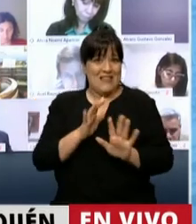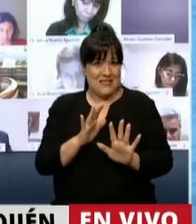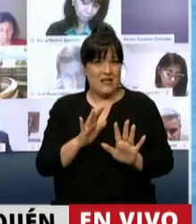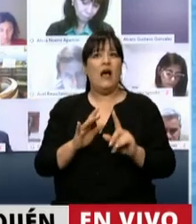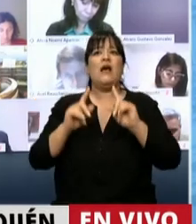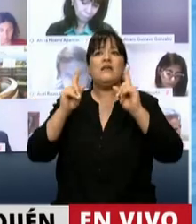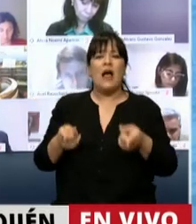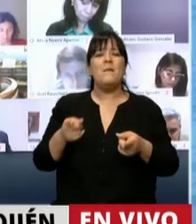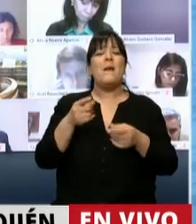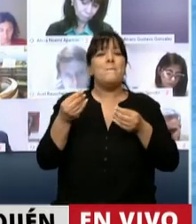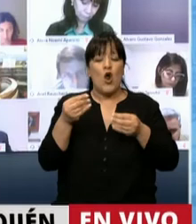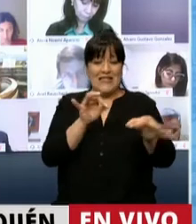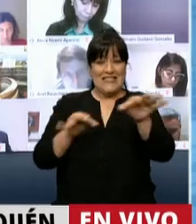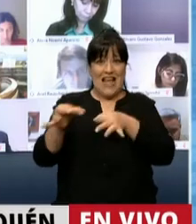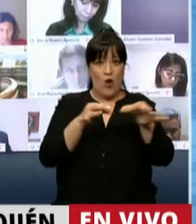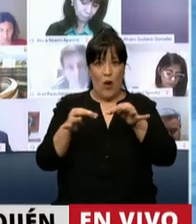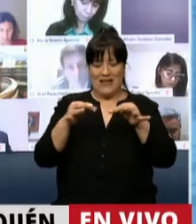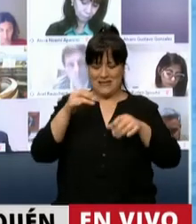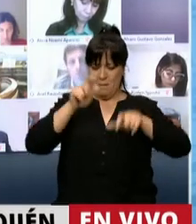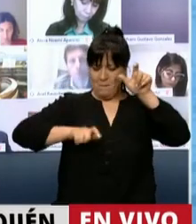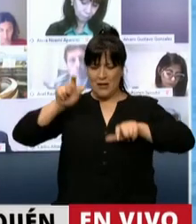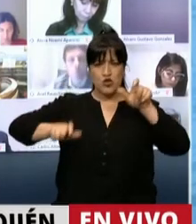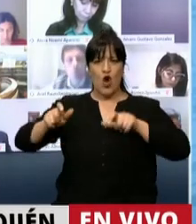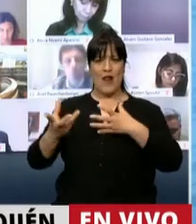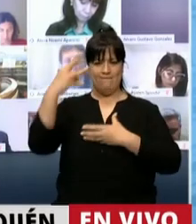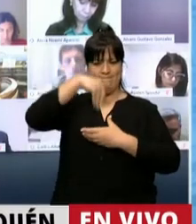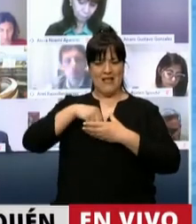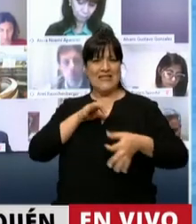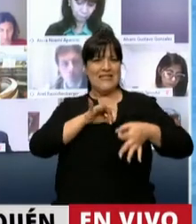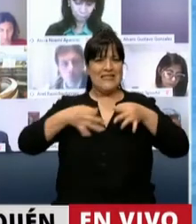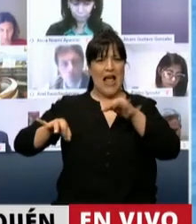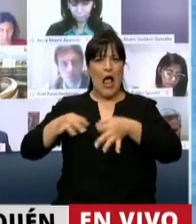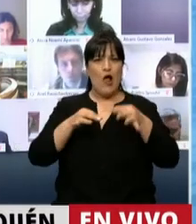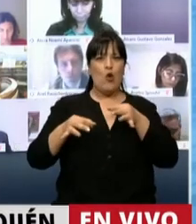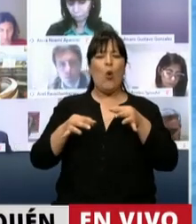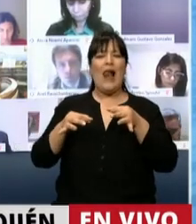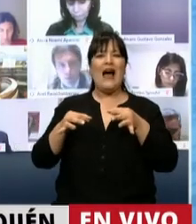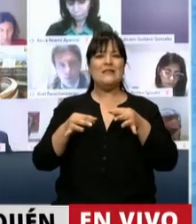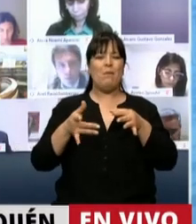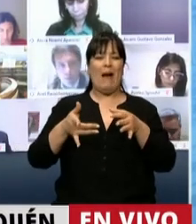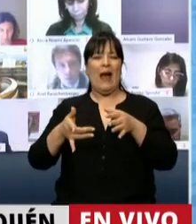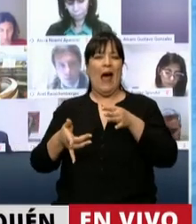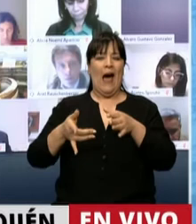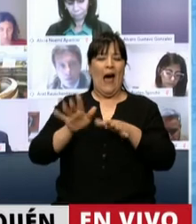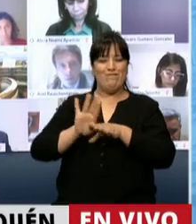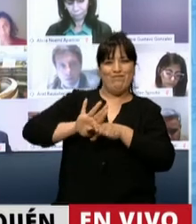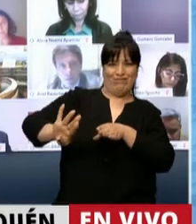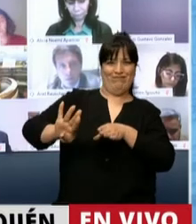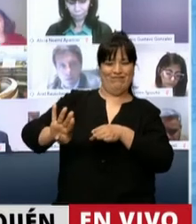porque nuestras células deben saberse parte de nuestro organismo para distinguirse al patógeno.